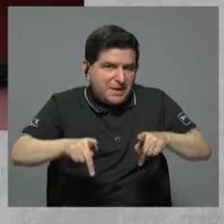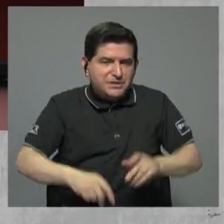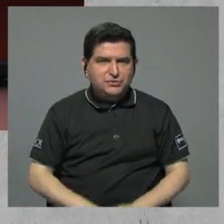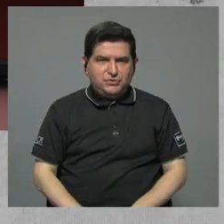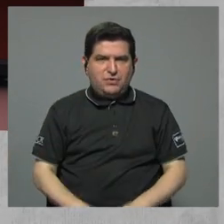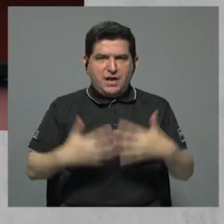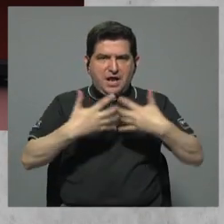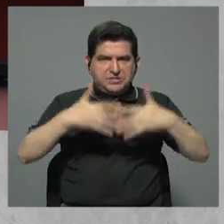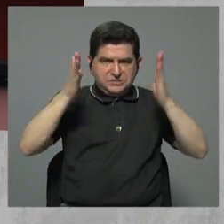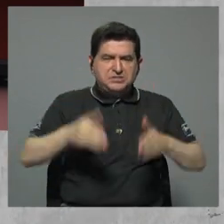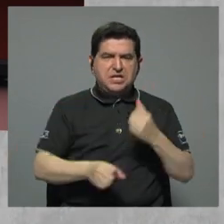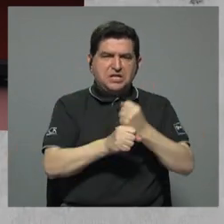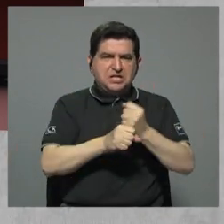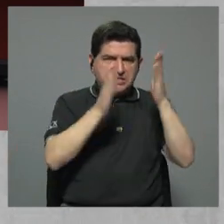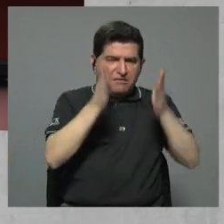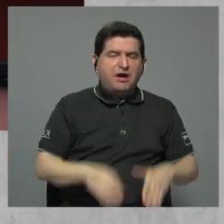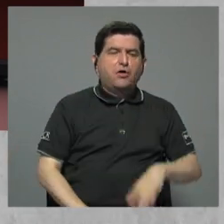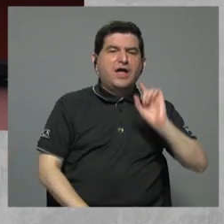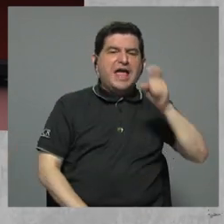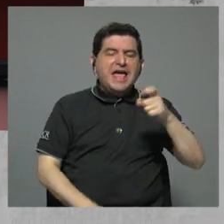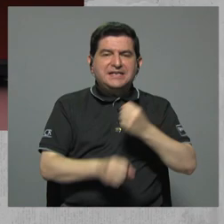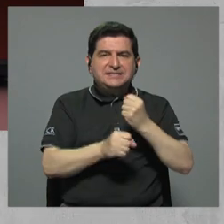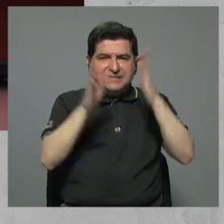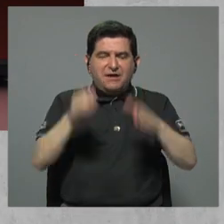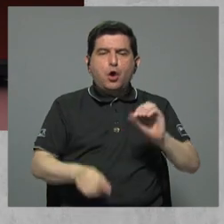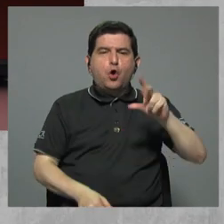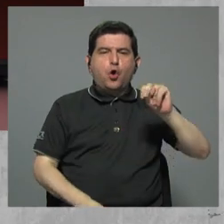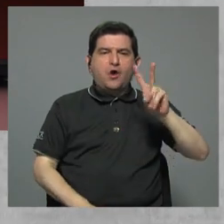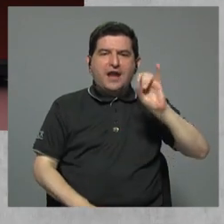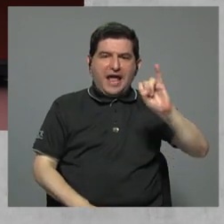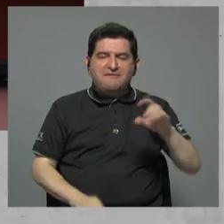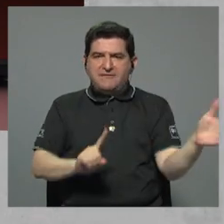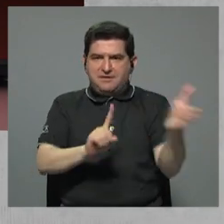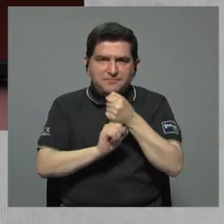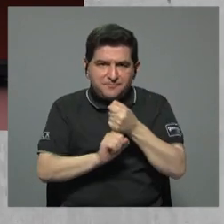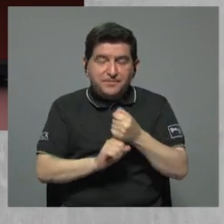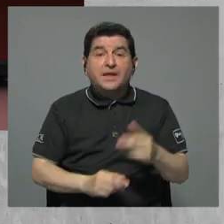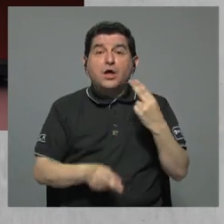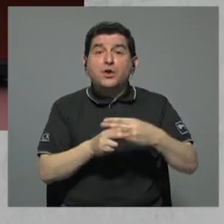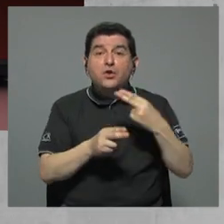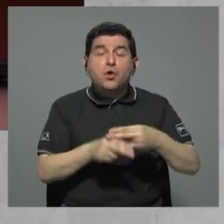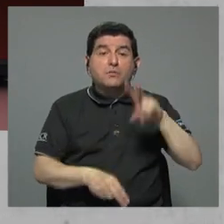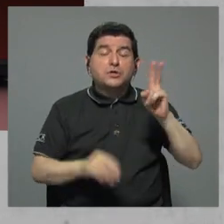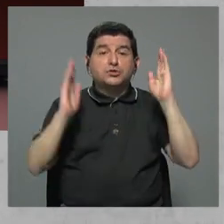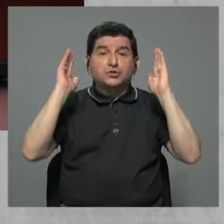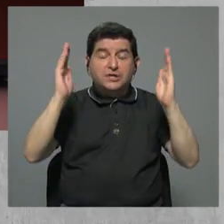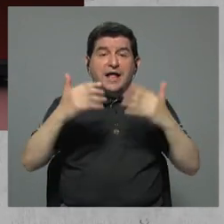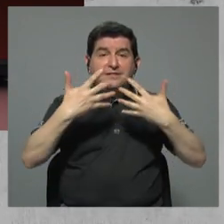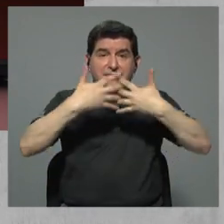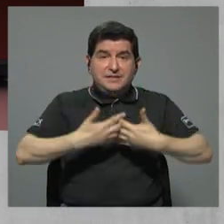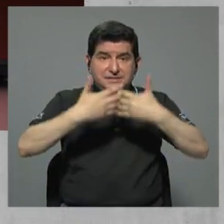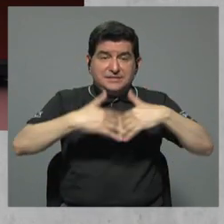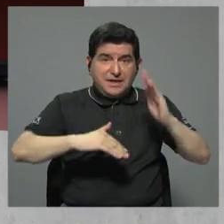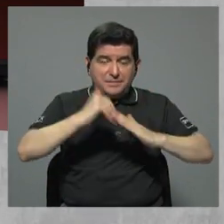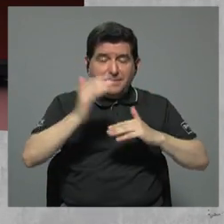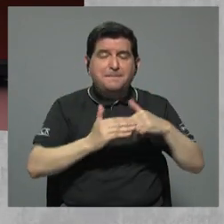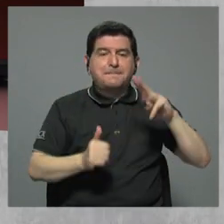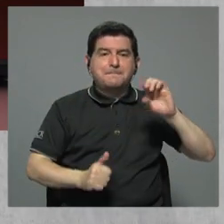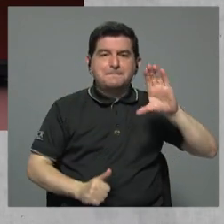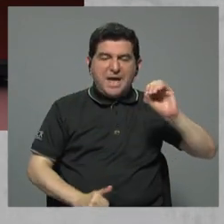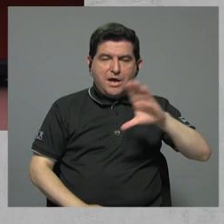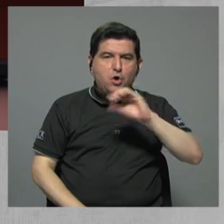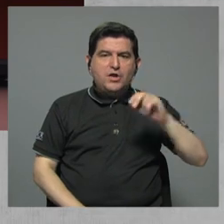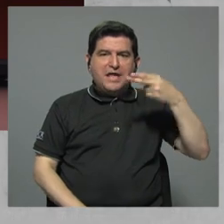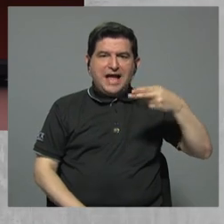entre empresarios, empleados y ex-empleados del Conavi, fueron detenidas y los nombres de dos grandes constructoras, Meco y H.